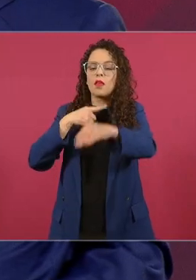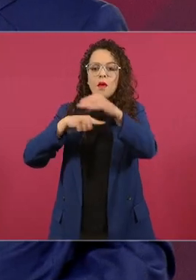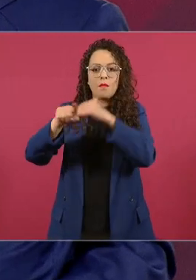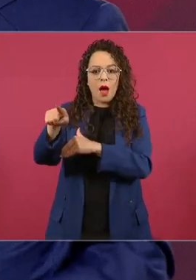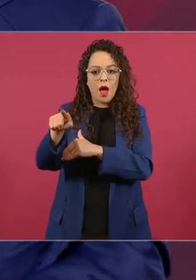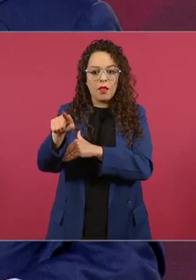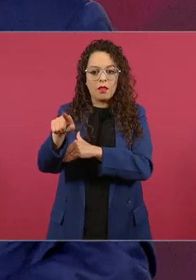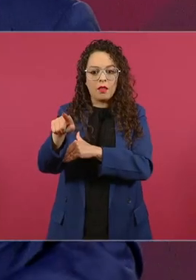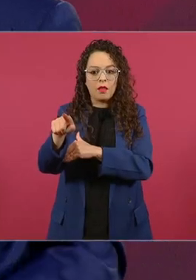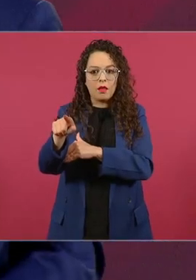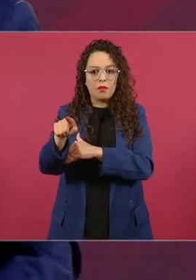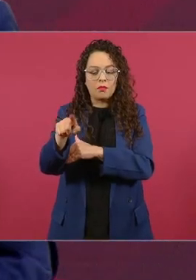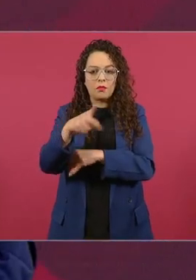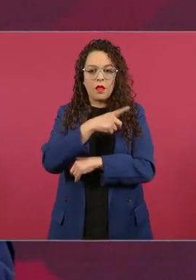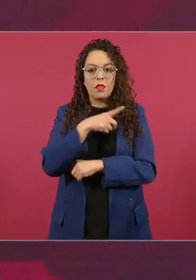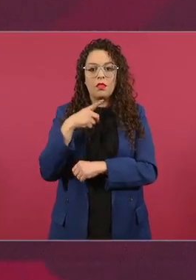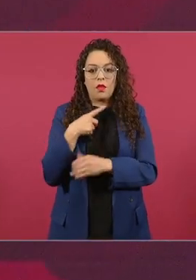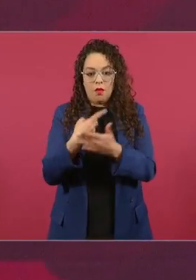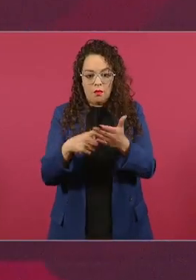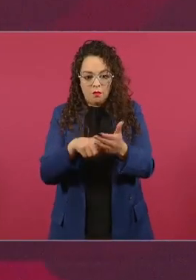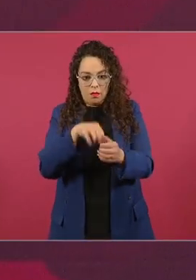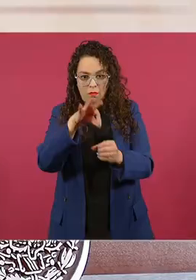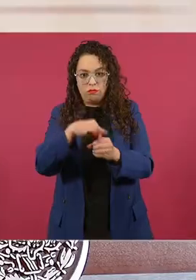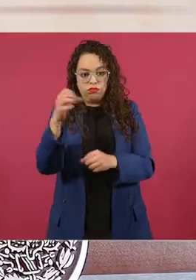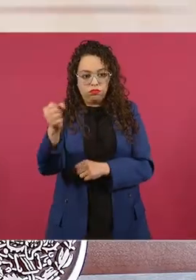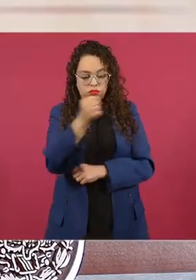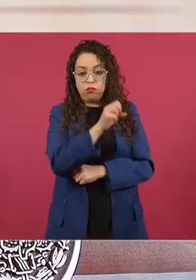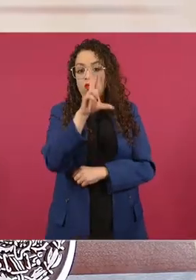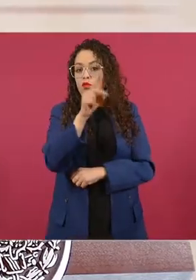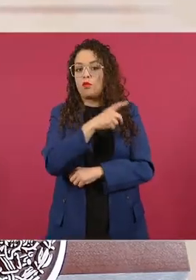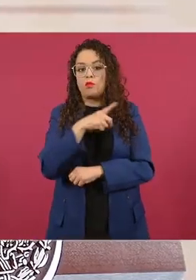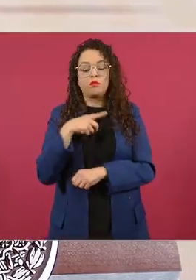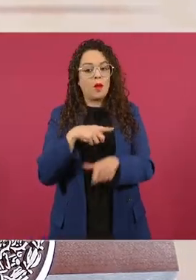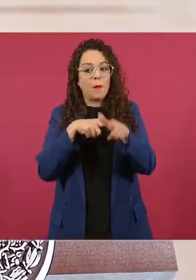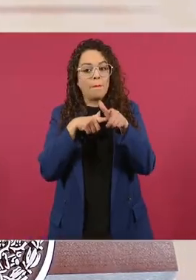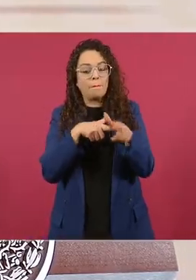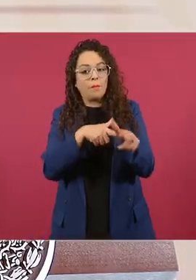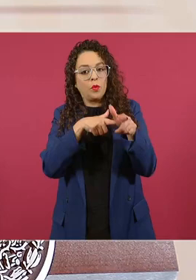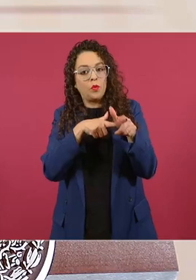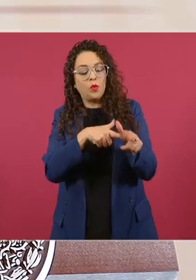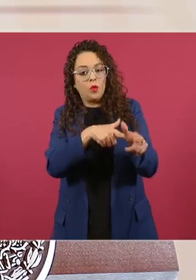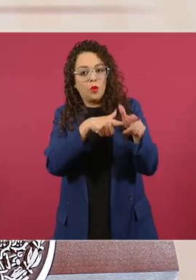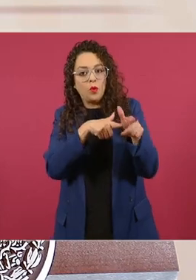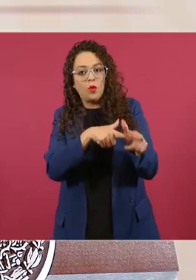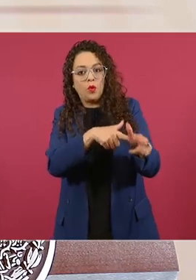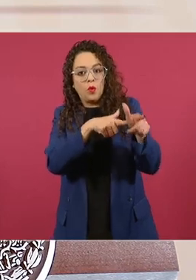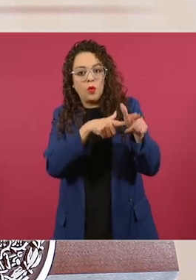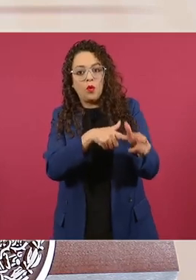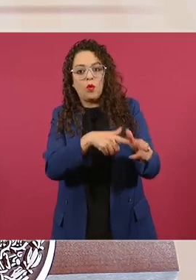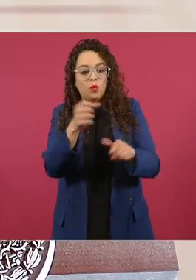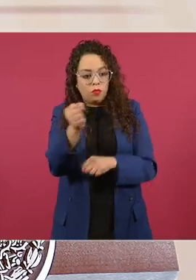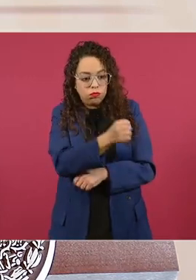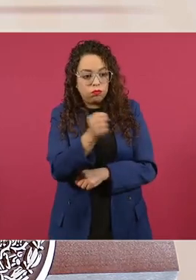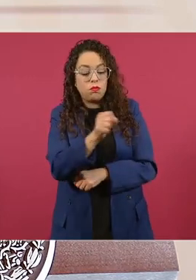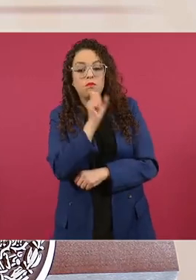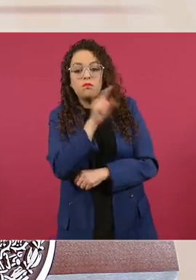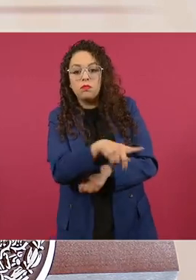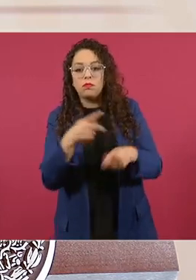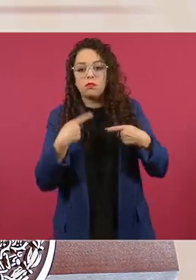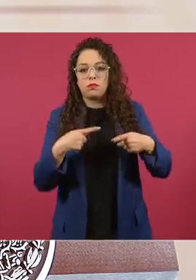no reelección sobre todo lo de sufragio efectivo voto efectivo democracia efectiva